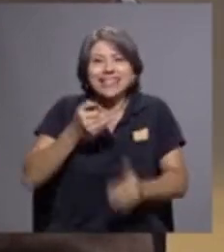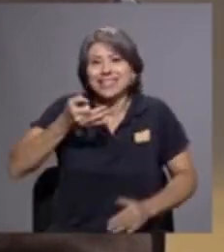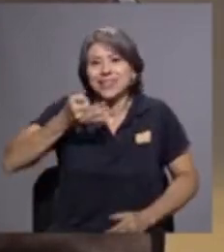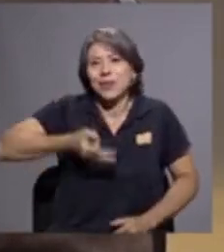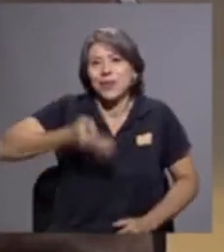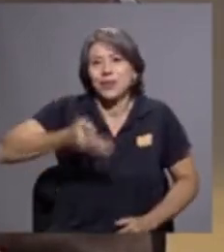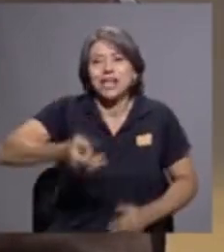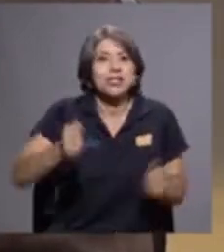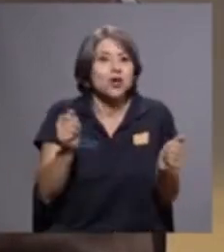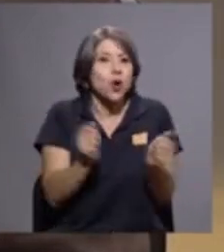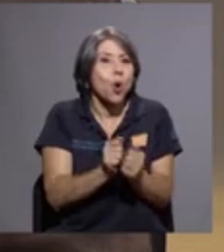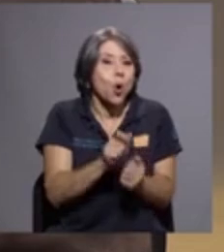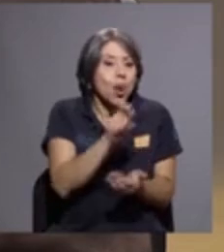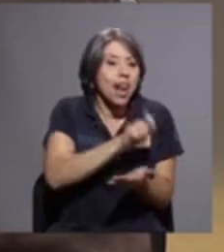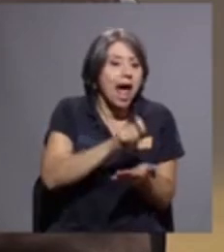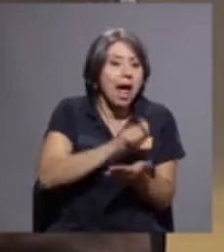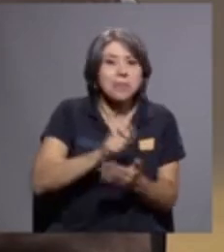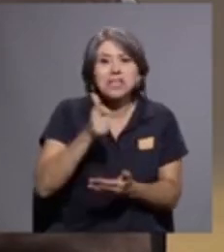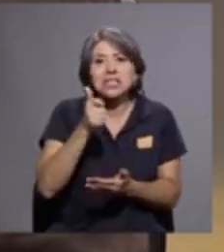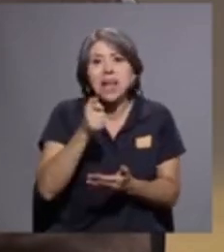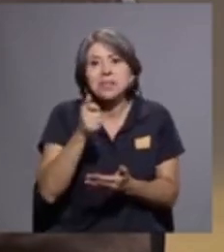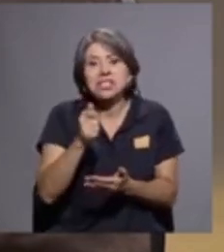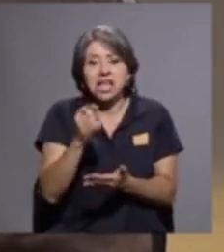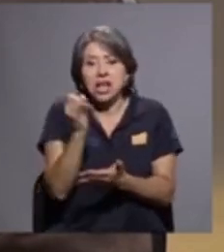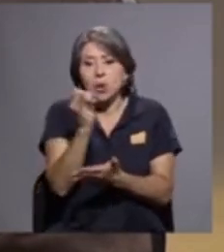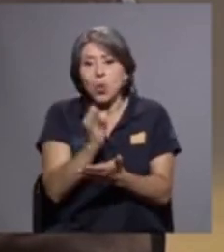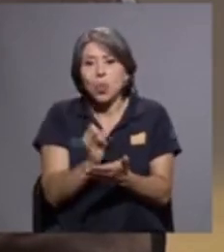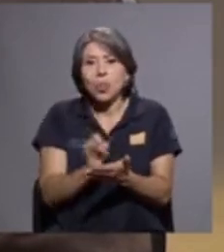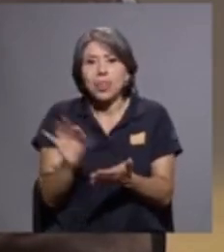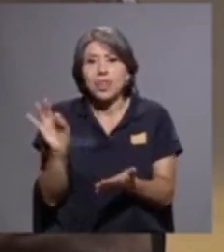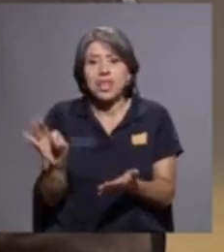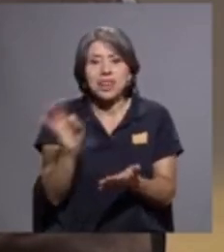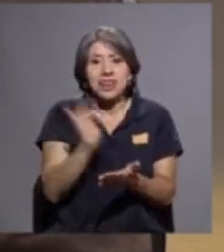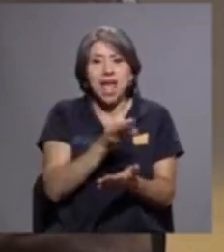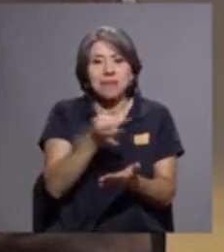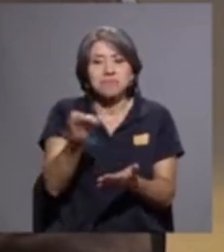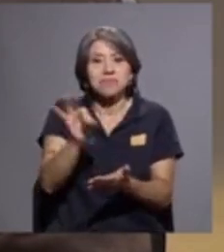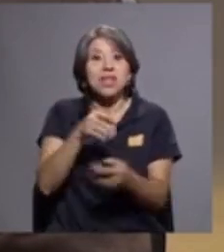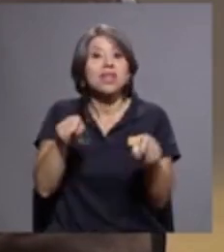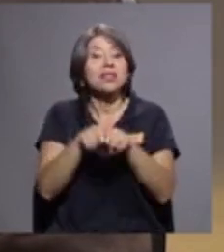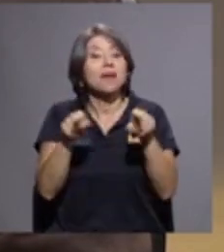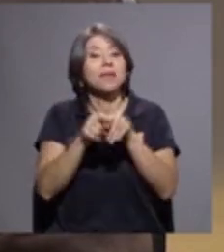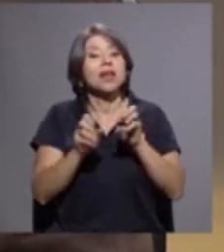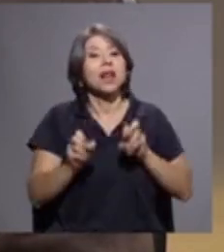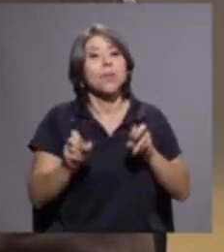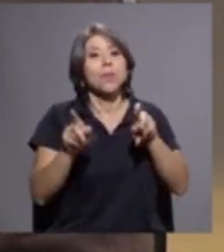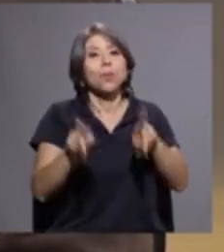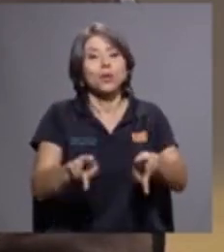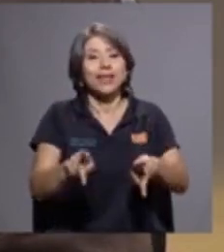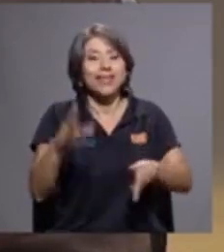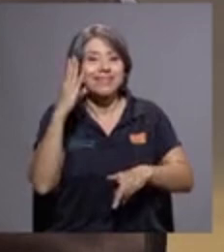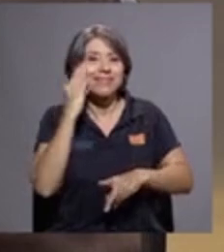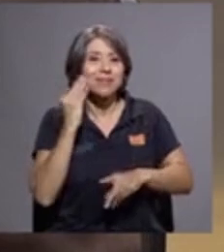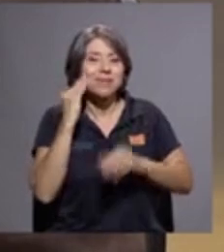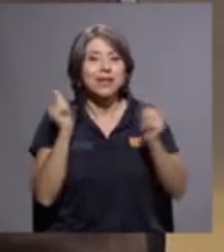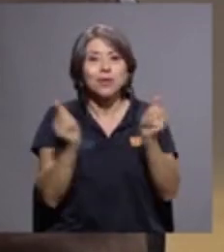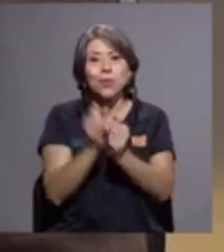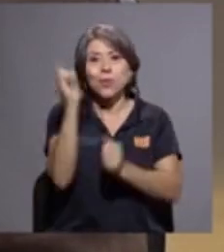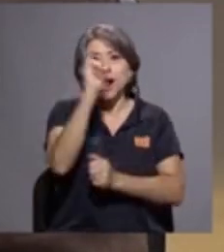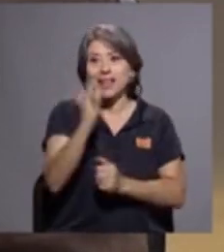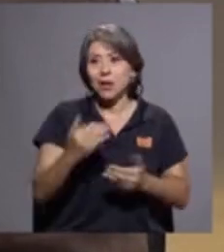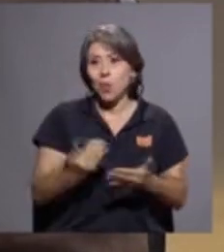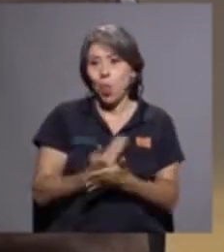con un lápiz, con un lapicero, con una tinta y también la oportunidad de experimentar con un arte